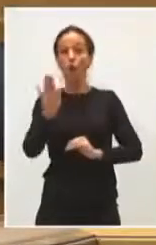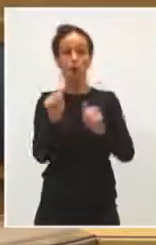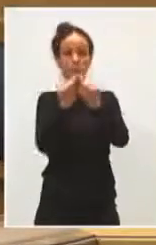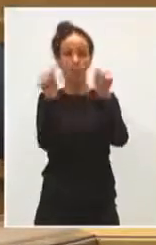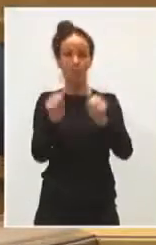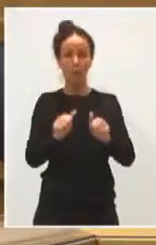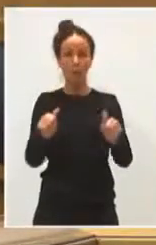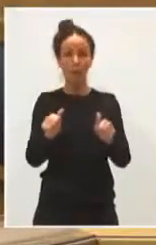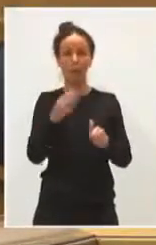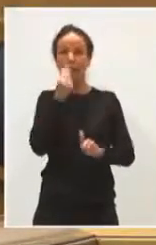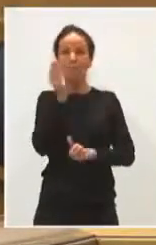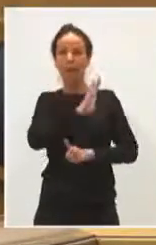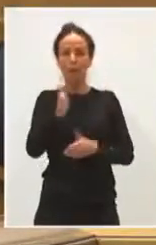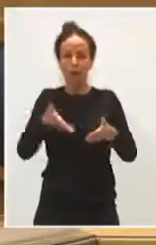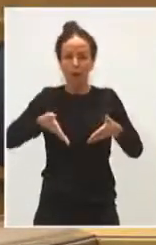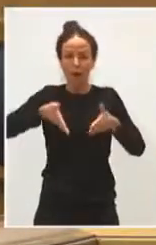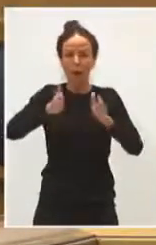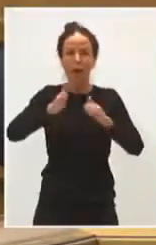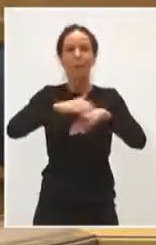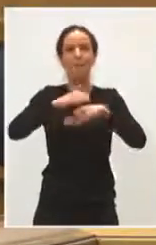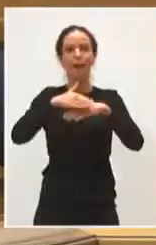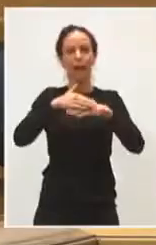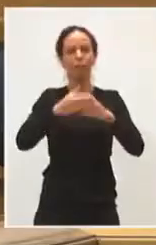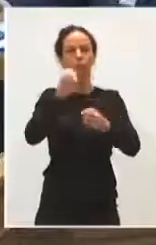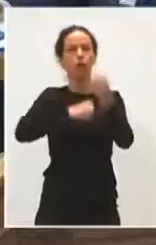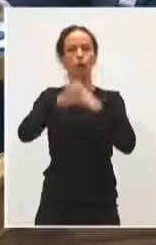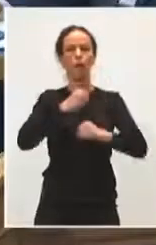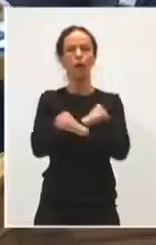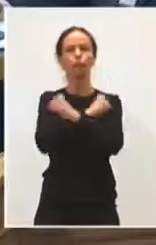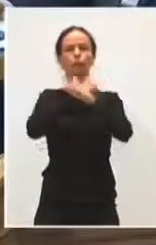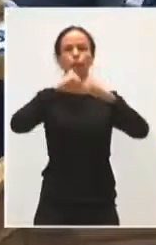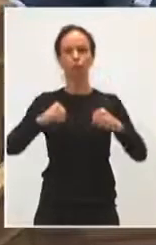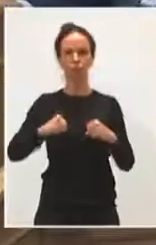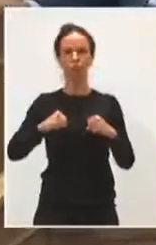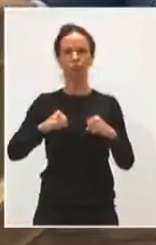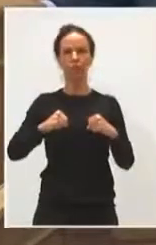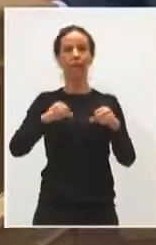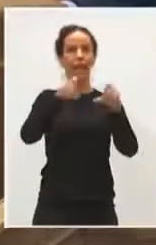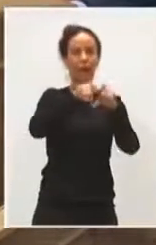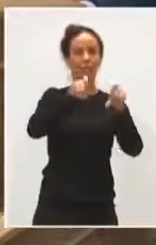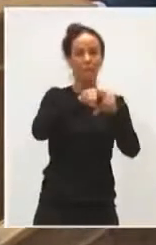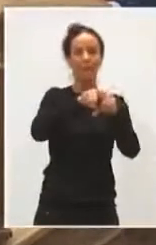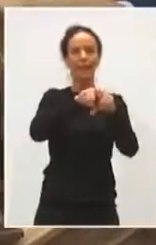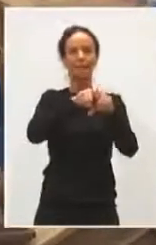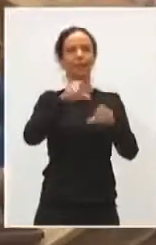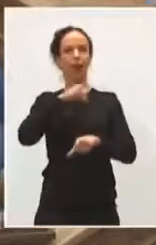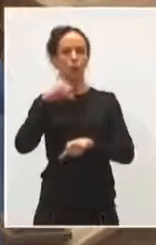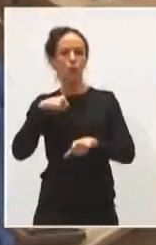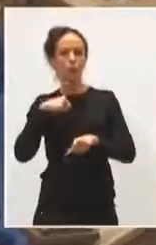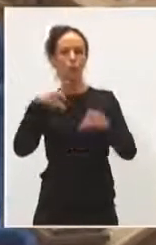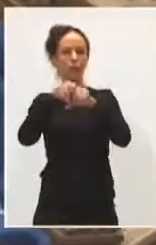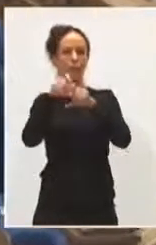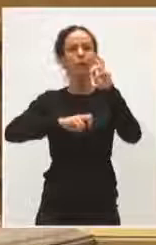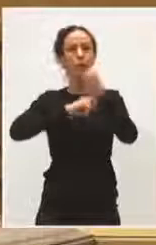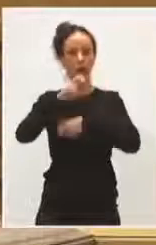el mejor camino para afianzar la economía, nuestras empresas, nuestros pymes y nuestros autónomos. Agilizar